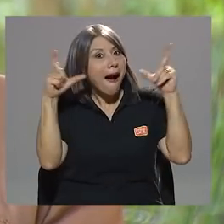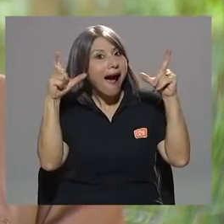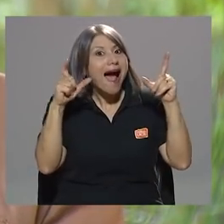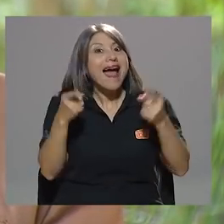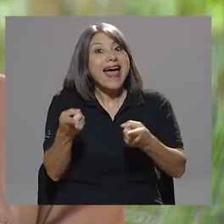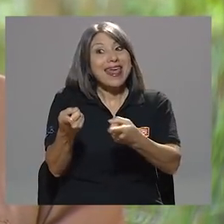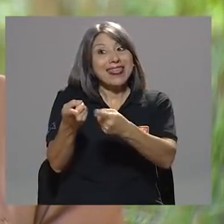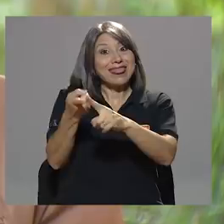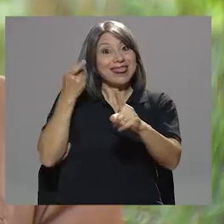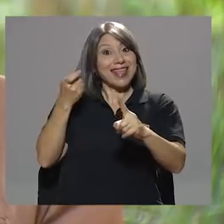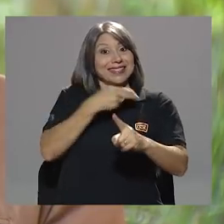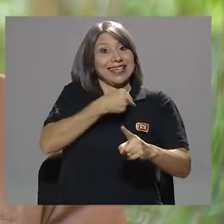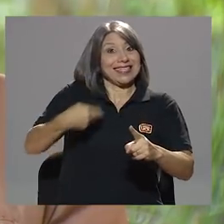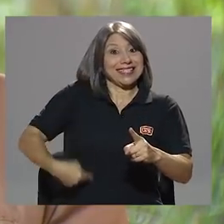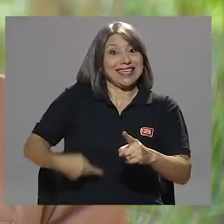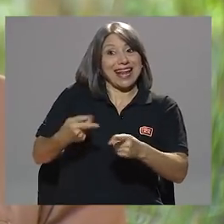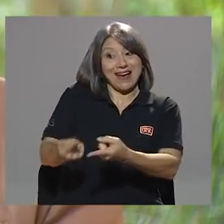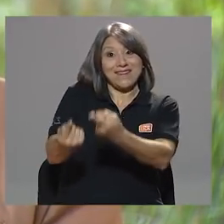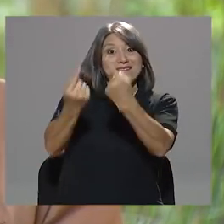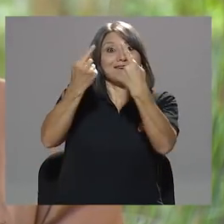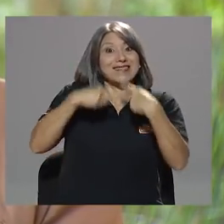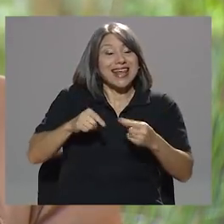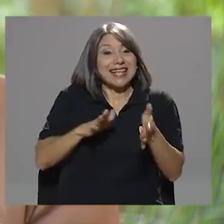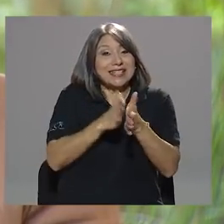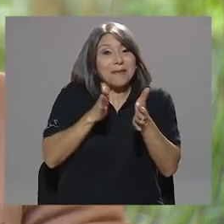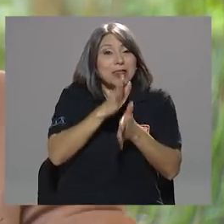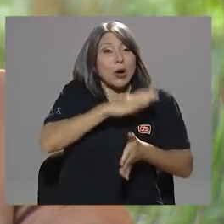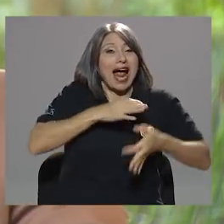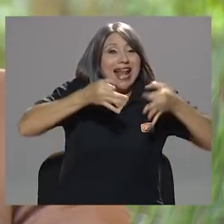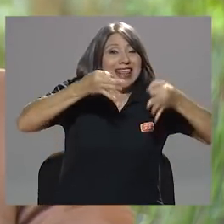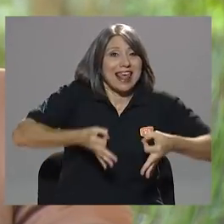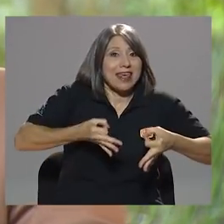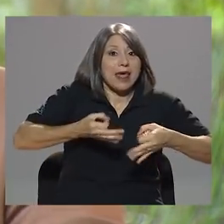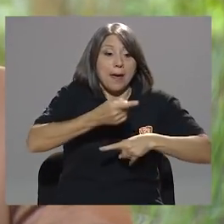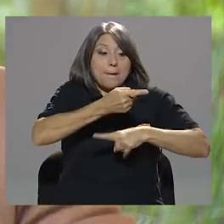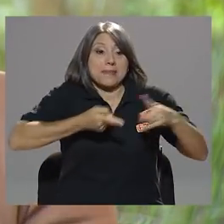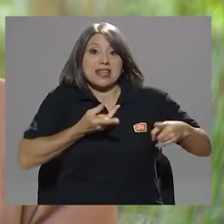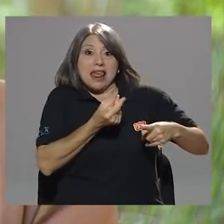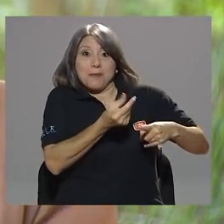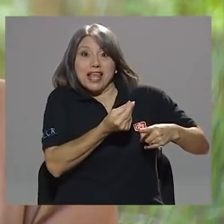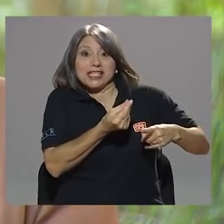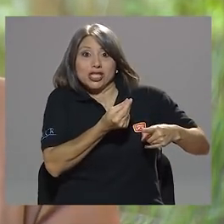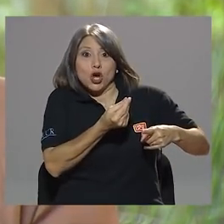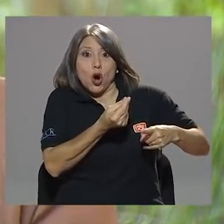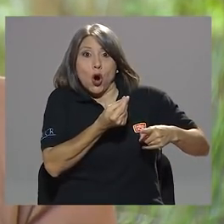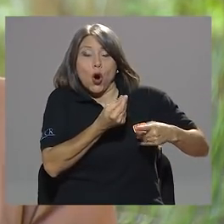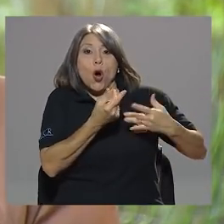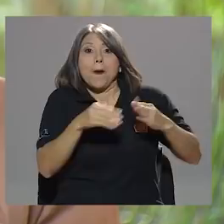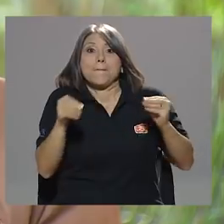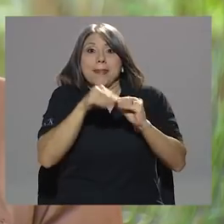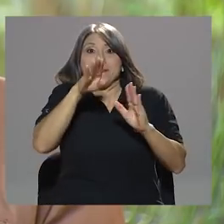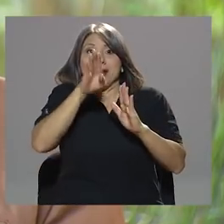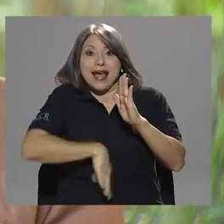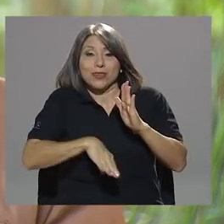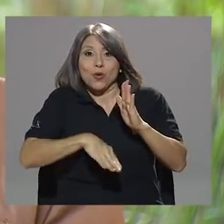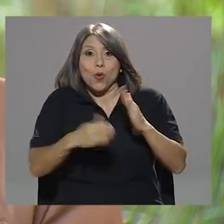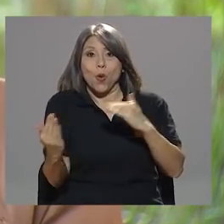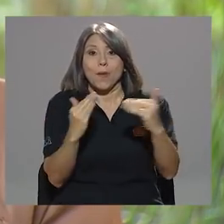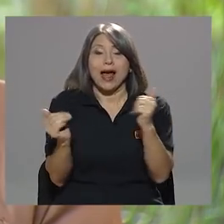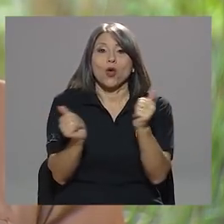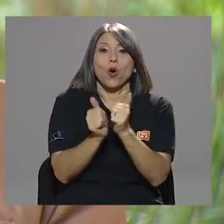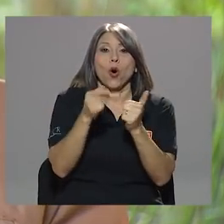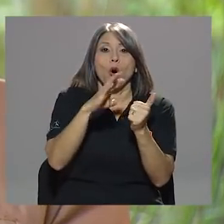calidad de China a 3.500 pesos a la mitad de precio de lo que vende Holcim y Cemix, ¡guau! Metemos una comisión,